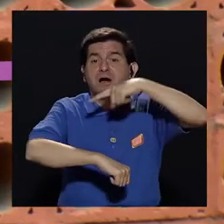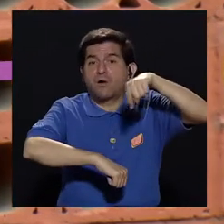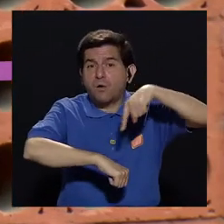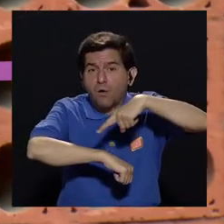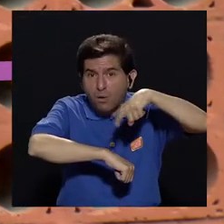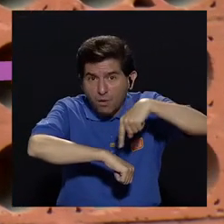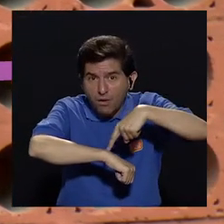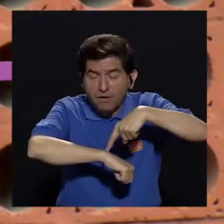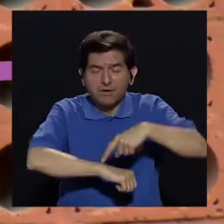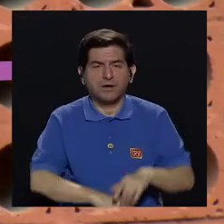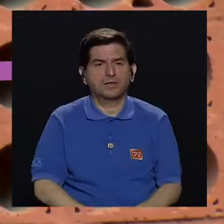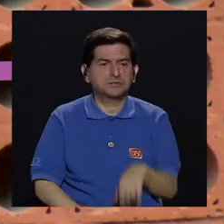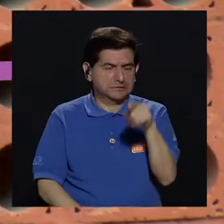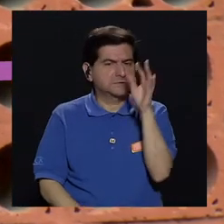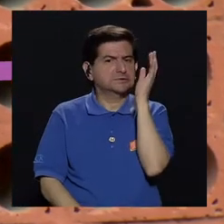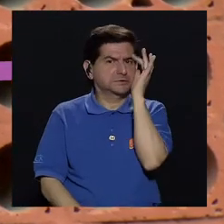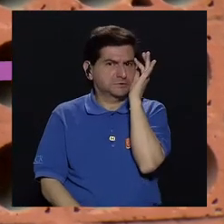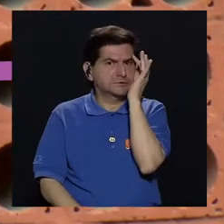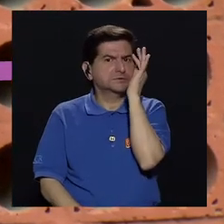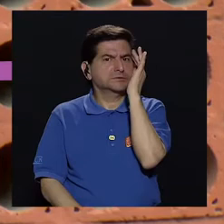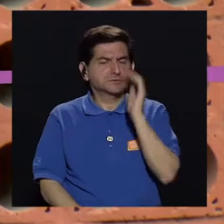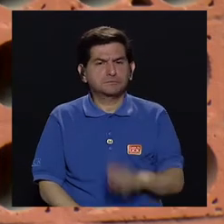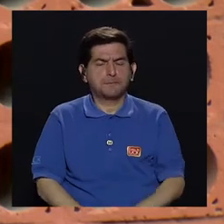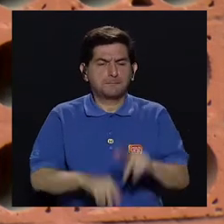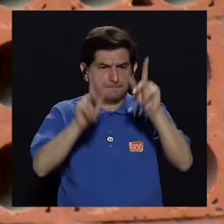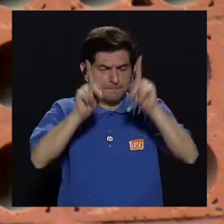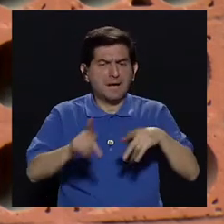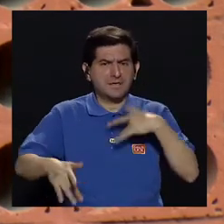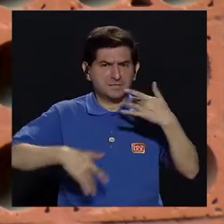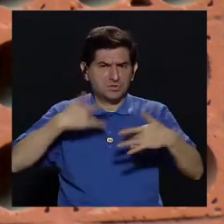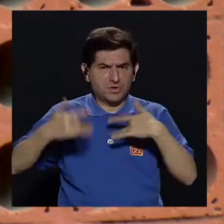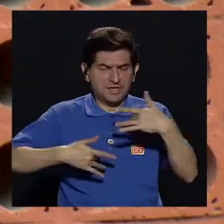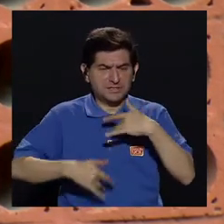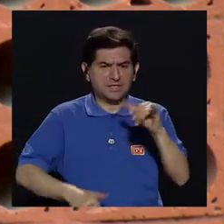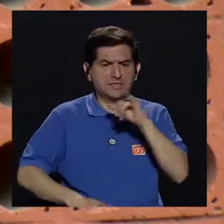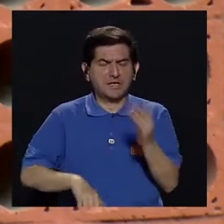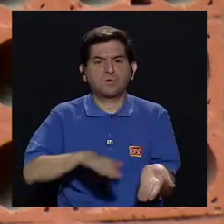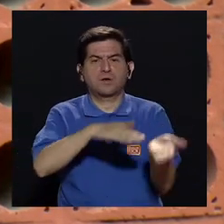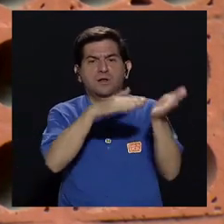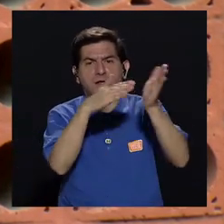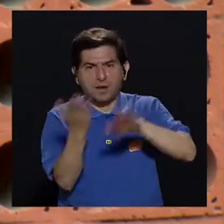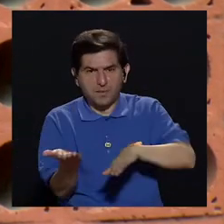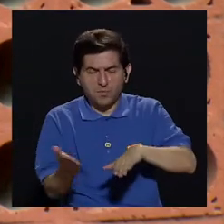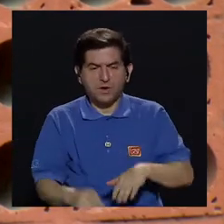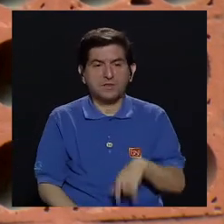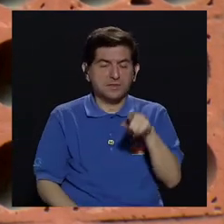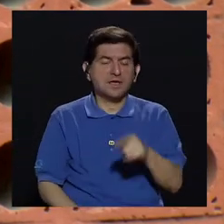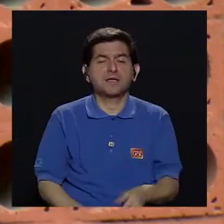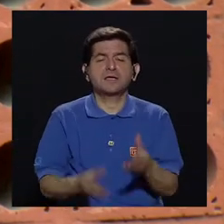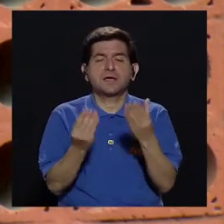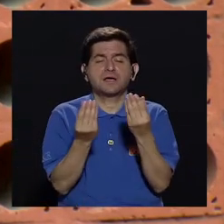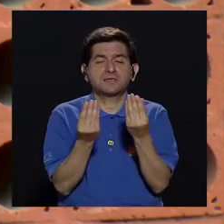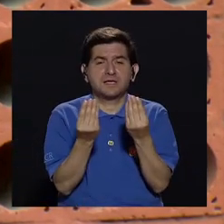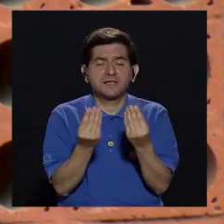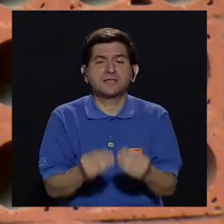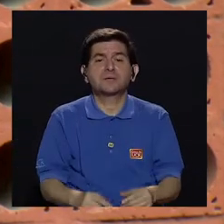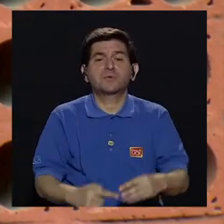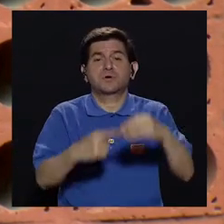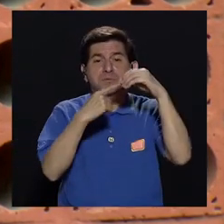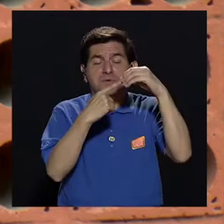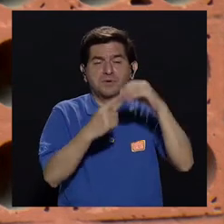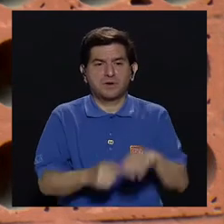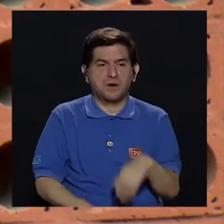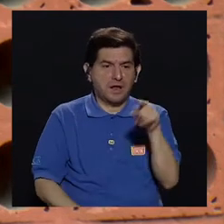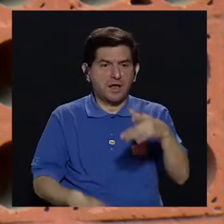durar hasta horas. En realidad es muy preocupante, por eso es que las personas sienten que van a morir y ese es el temor más